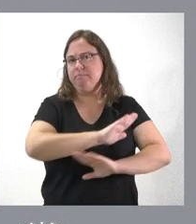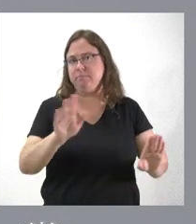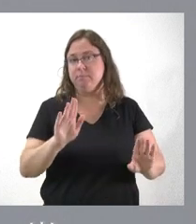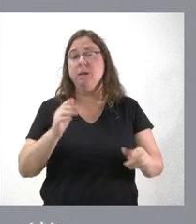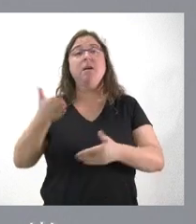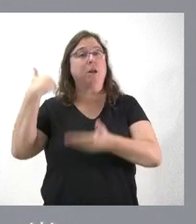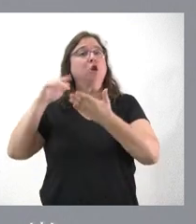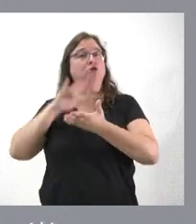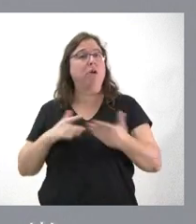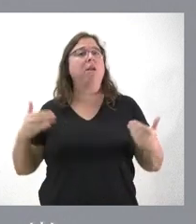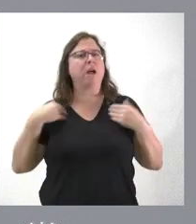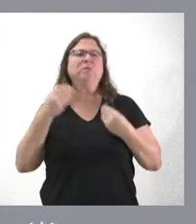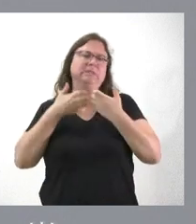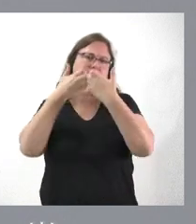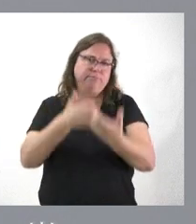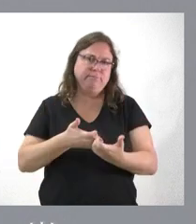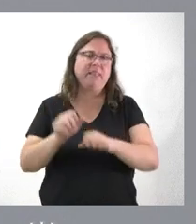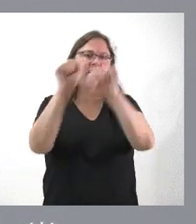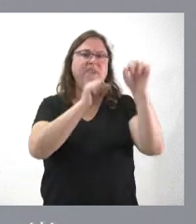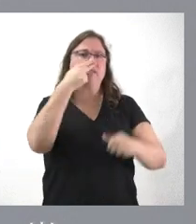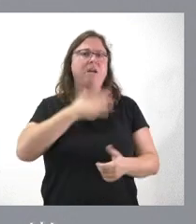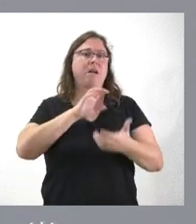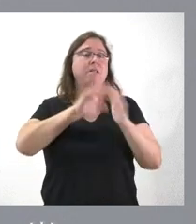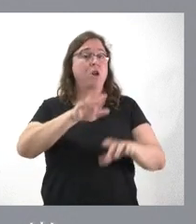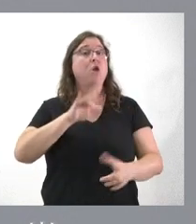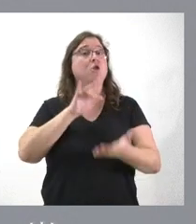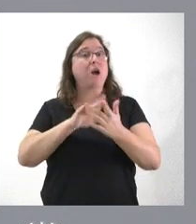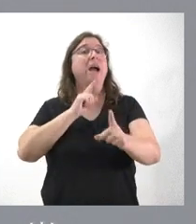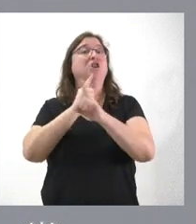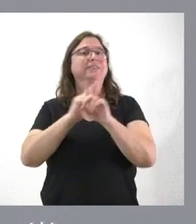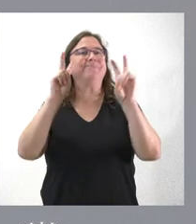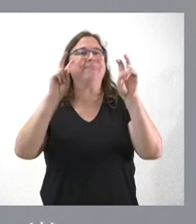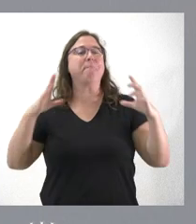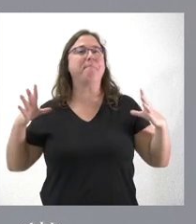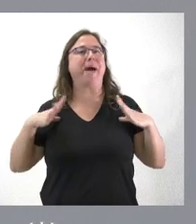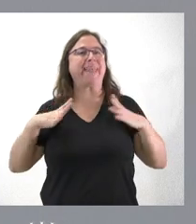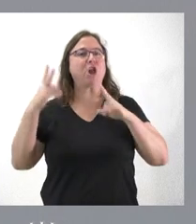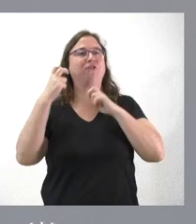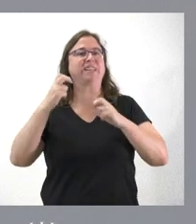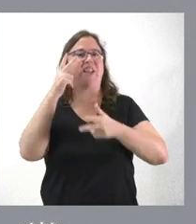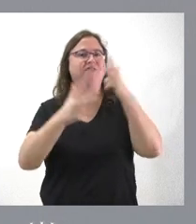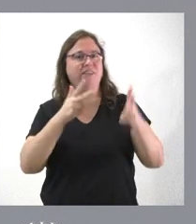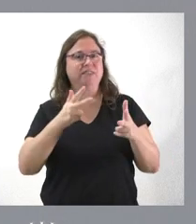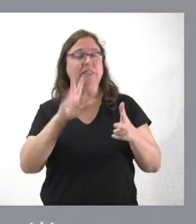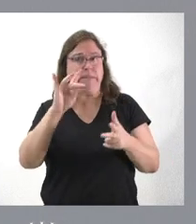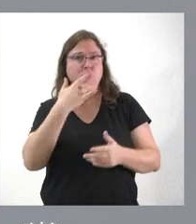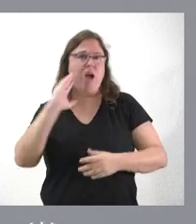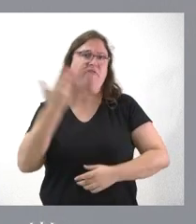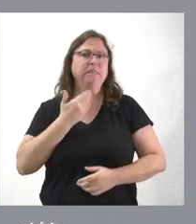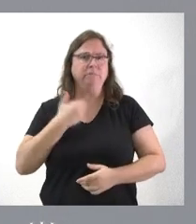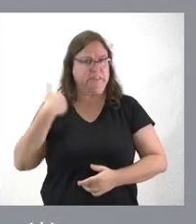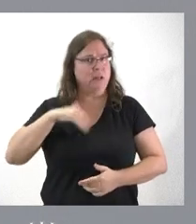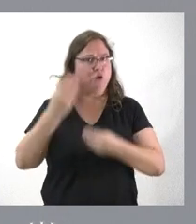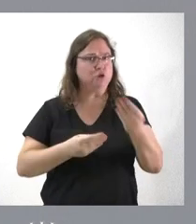cuando nos ha competido? Sí. ¿Fuimos en contra de esas vacaciones fiscales vascas porque perjudicaban a Castilla y León? Fuimos.